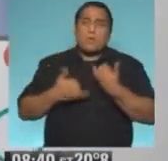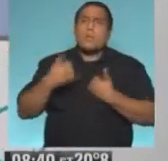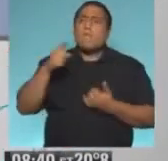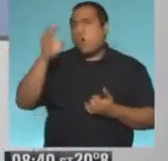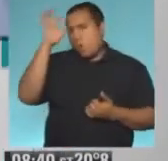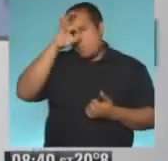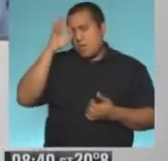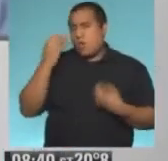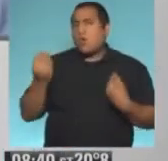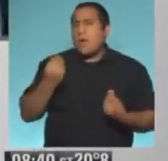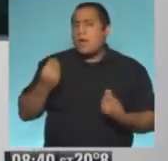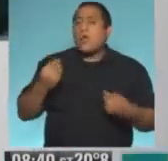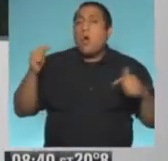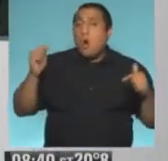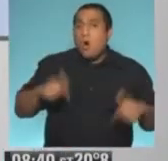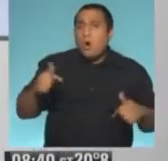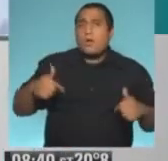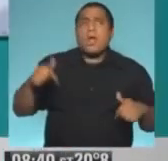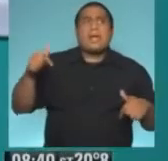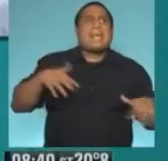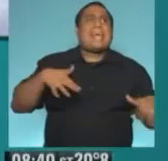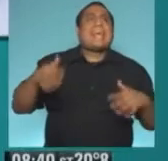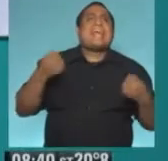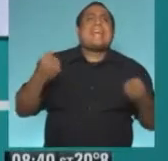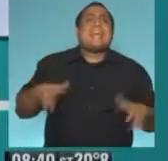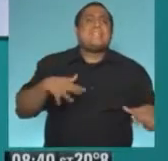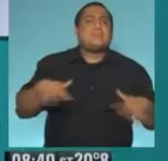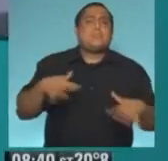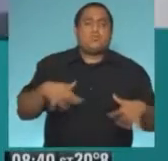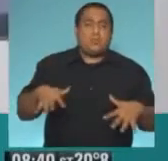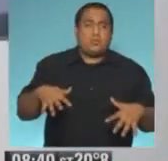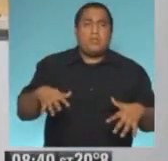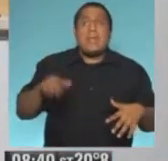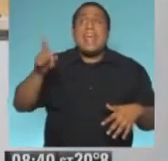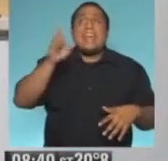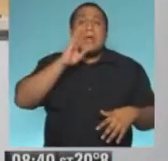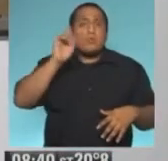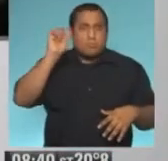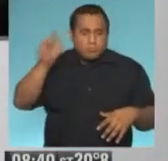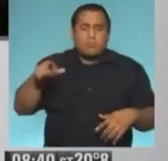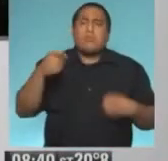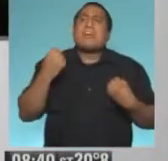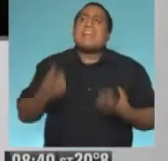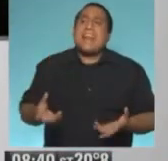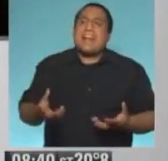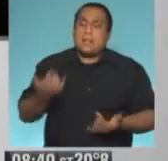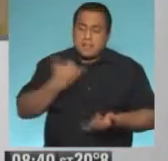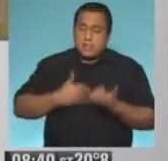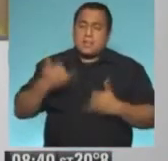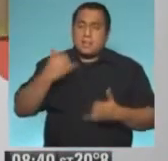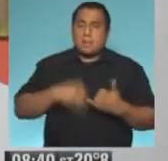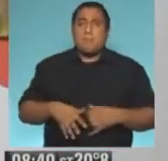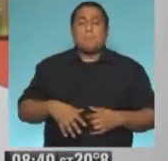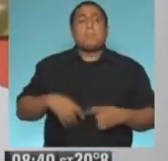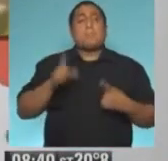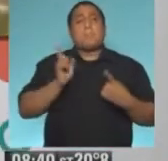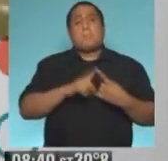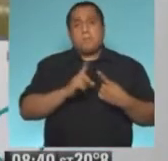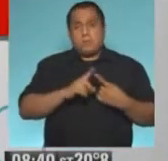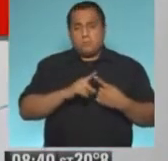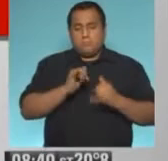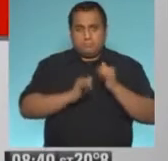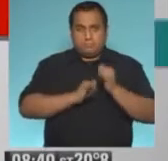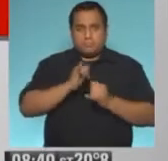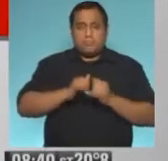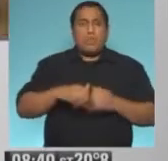tu visión respecto a dónde estamos hoy parados frente al COVID en Estados Unidos. Bueno, en primer lugar, no es